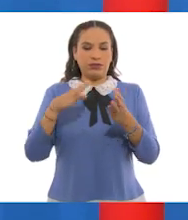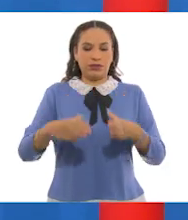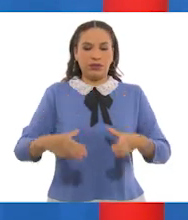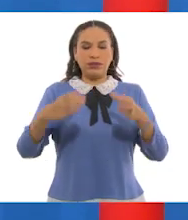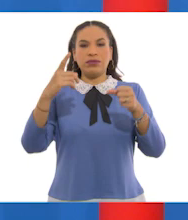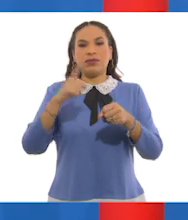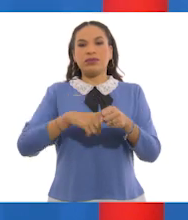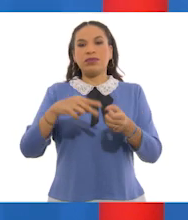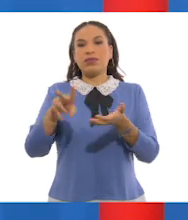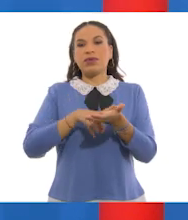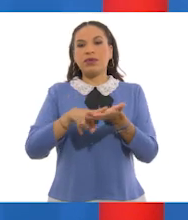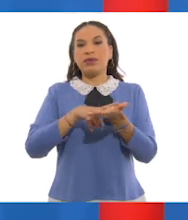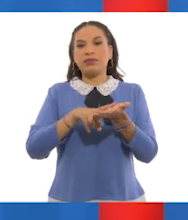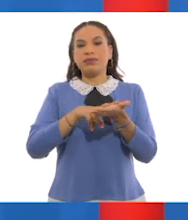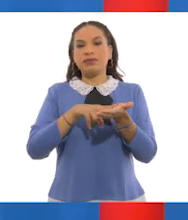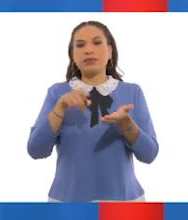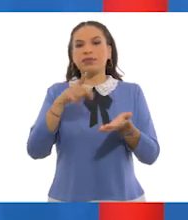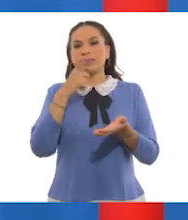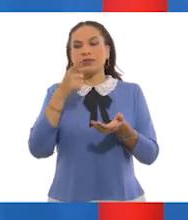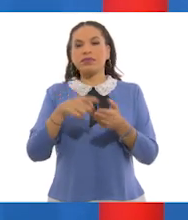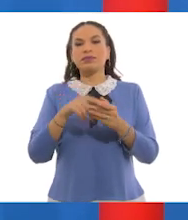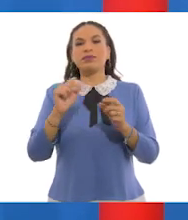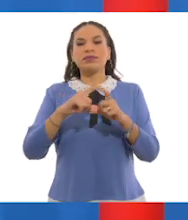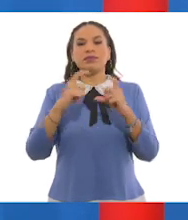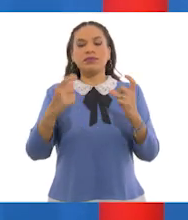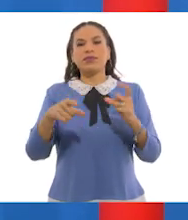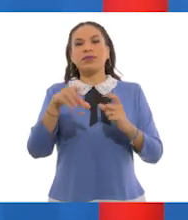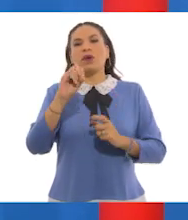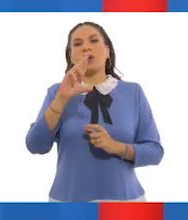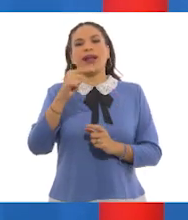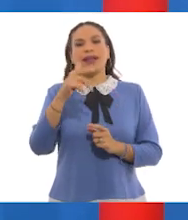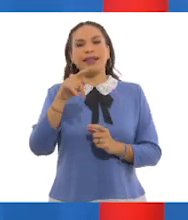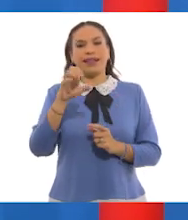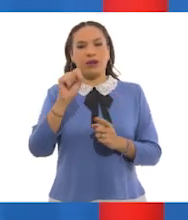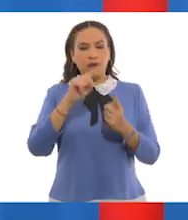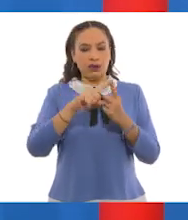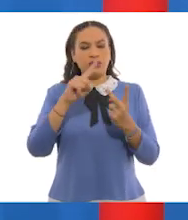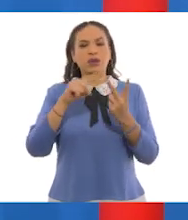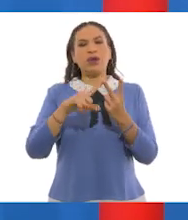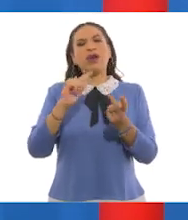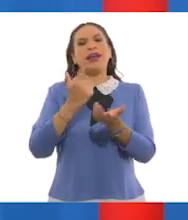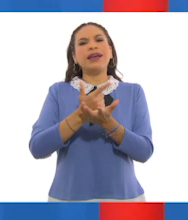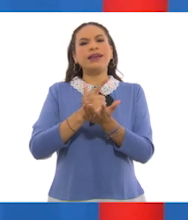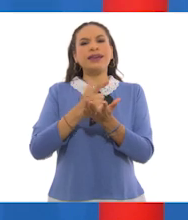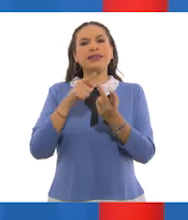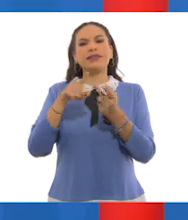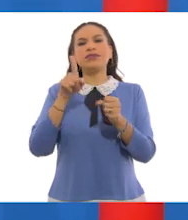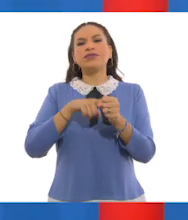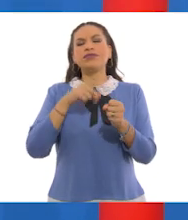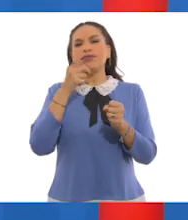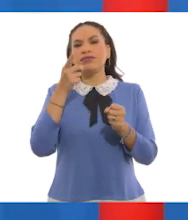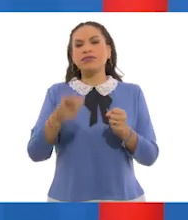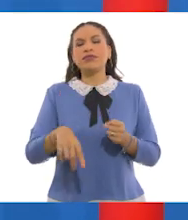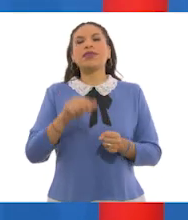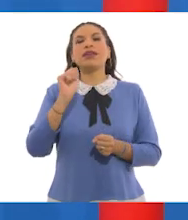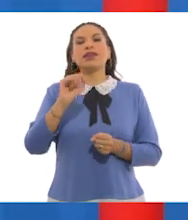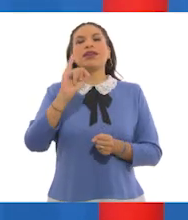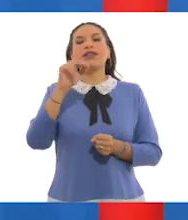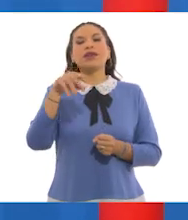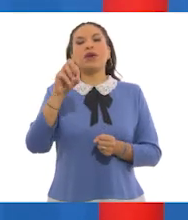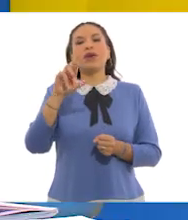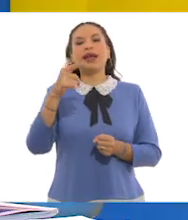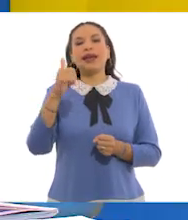de color verde con una etiqueta que dice residuos orgánicos y otros de color gris con una etiqueta que dice residuos